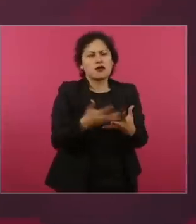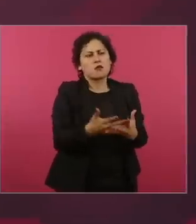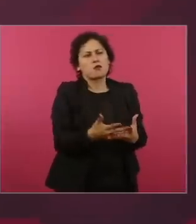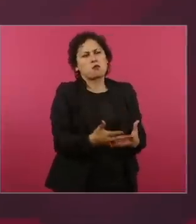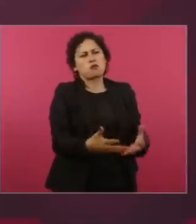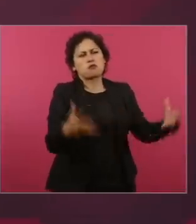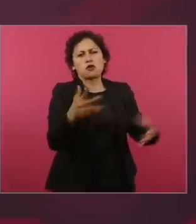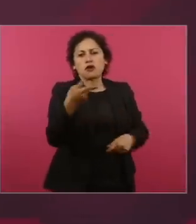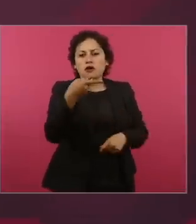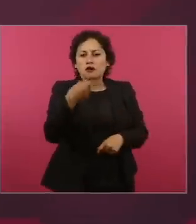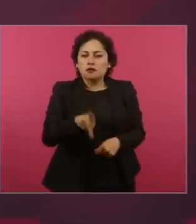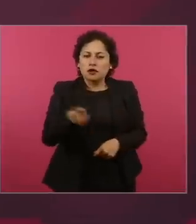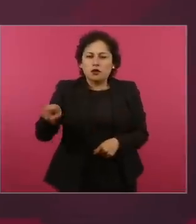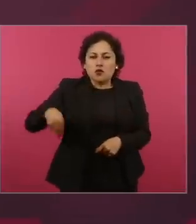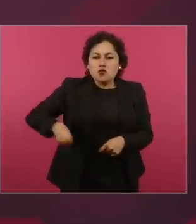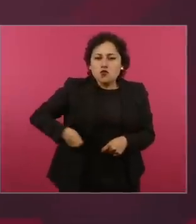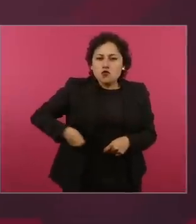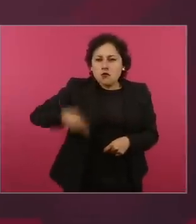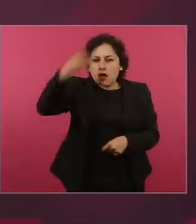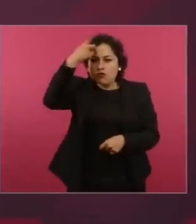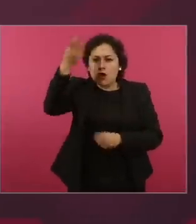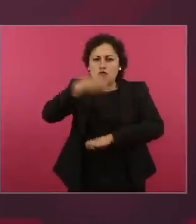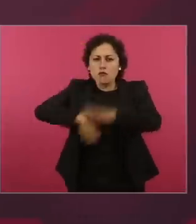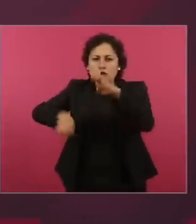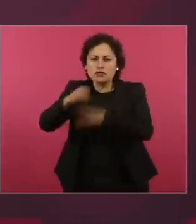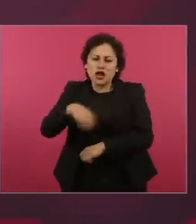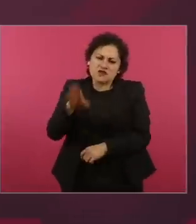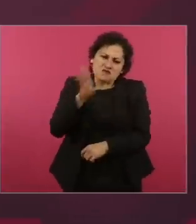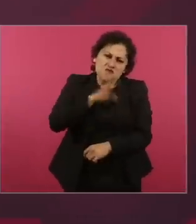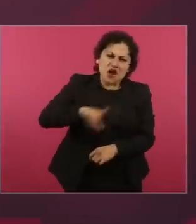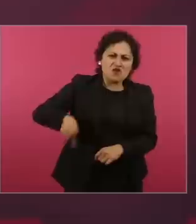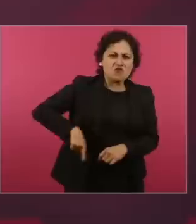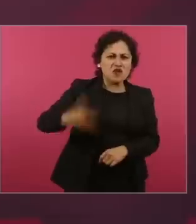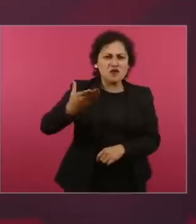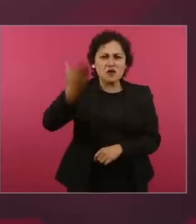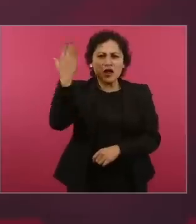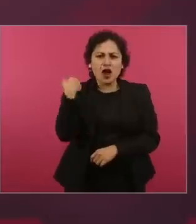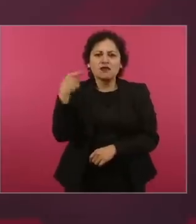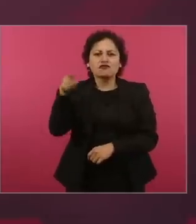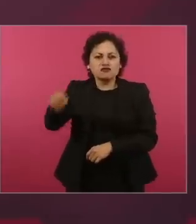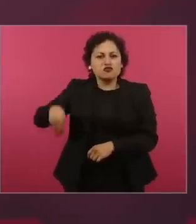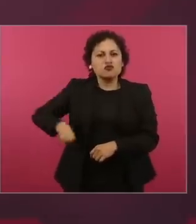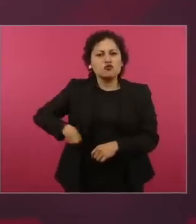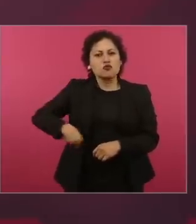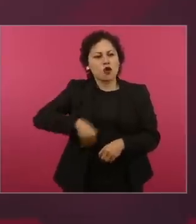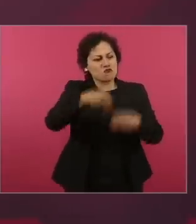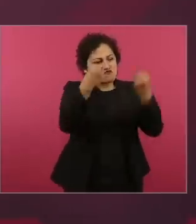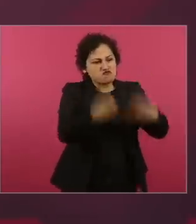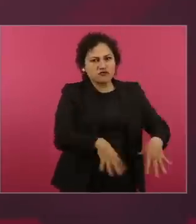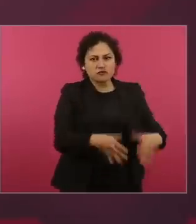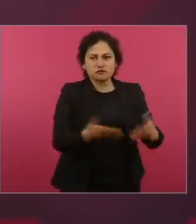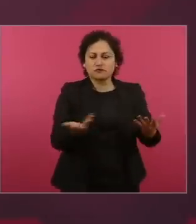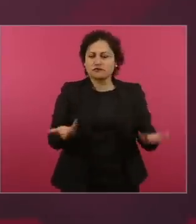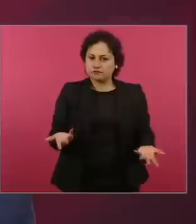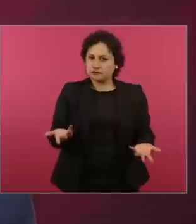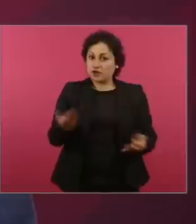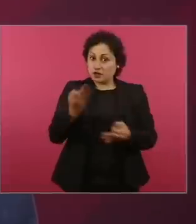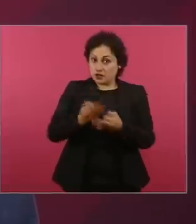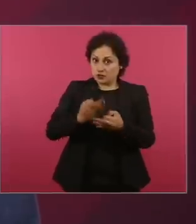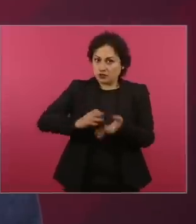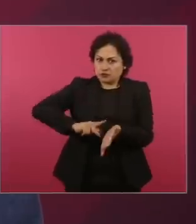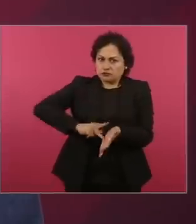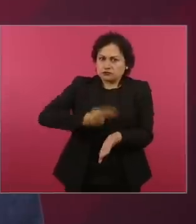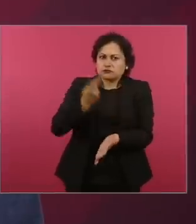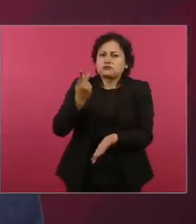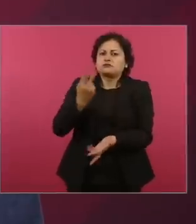empresario y un mal gobierno la destruyeron. Queremos cooperar con nuestra nueva línea aérea y queremos que